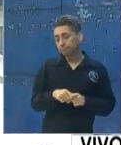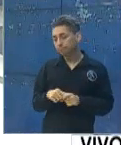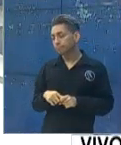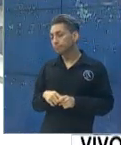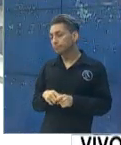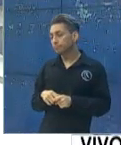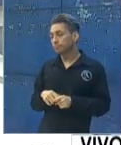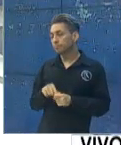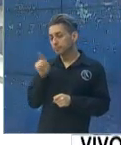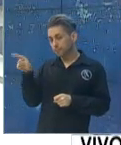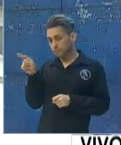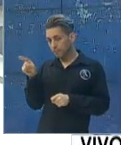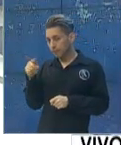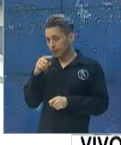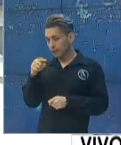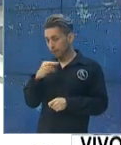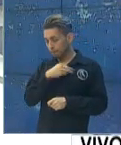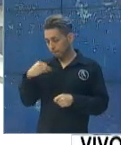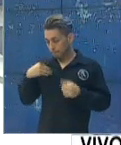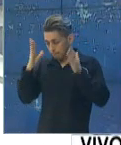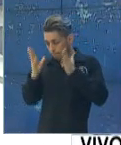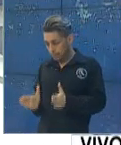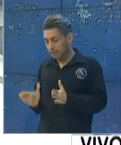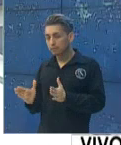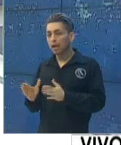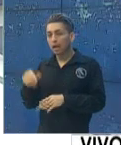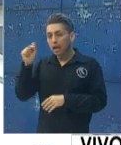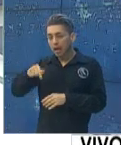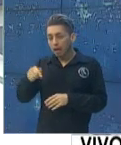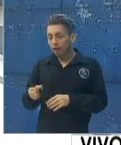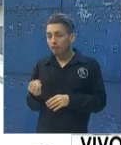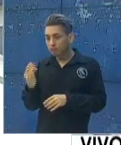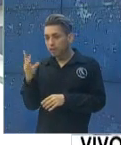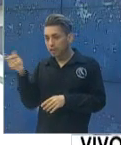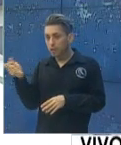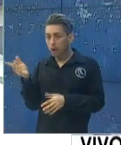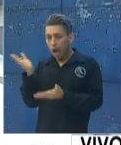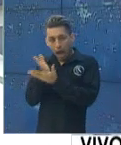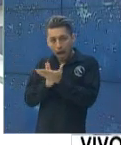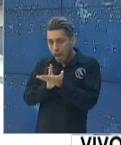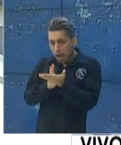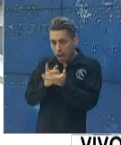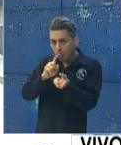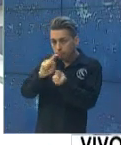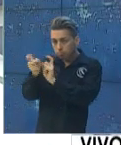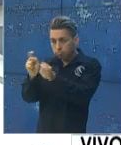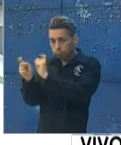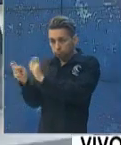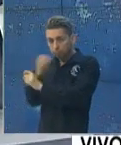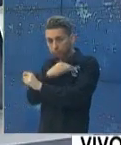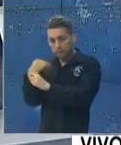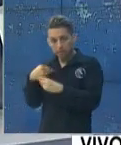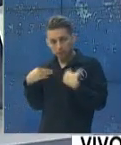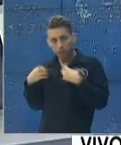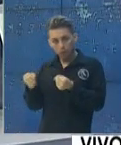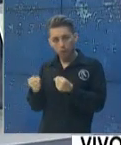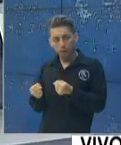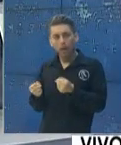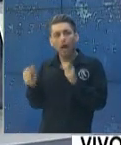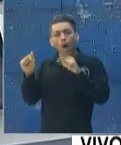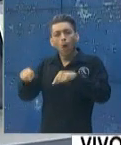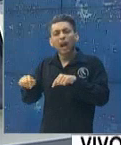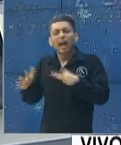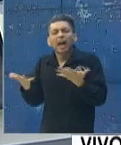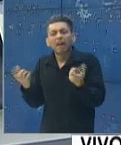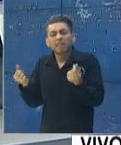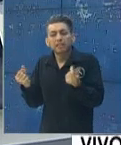Ministra, a partir de la fecha supongo que algunos cambios se registrarán dentro del ministerio, pero qué pasa con el área administrativa,